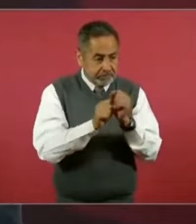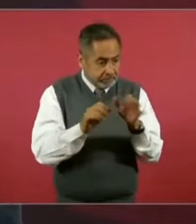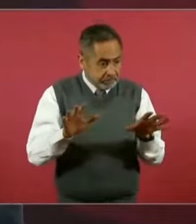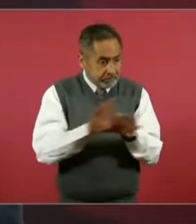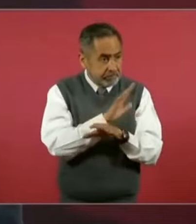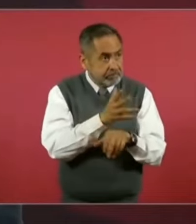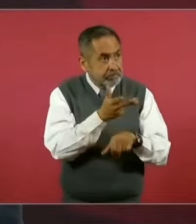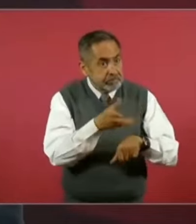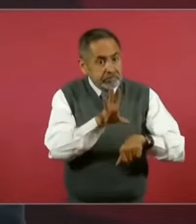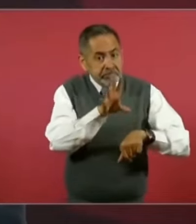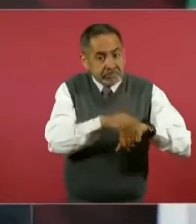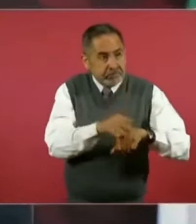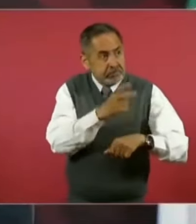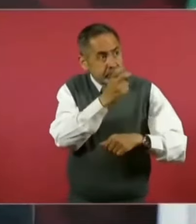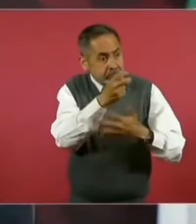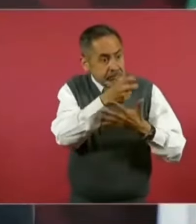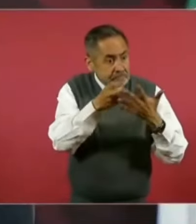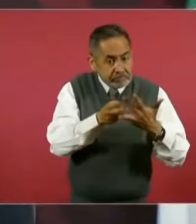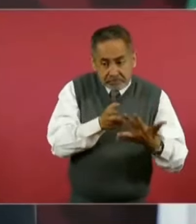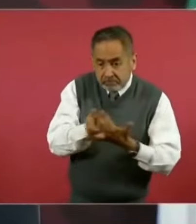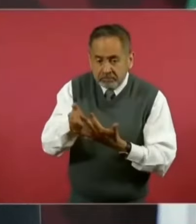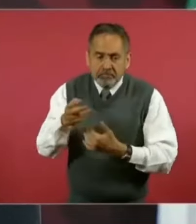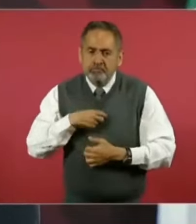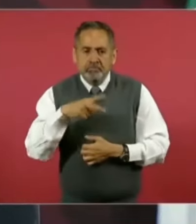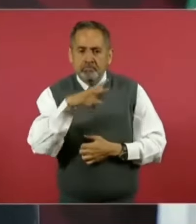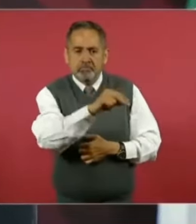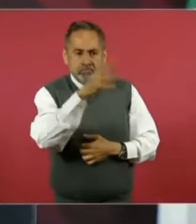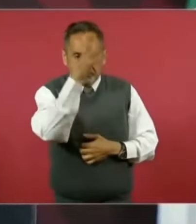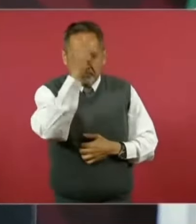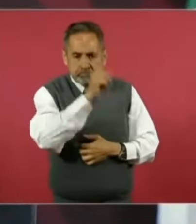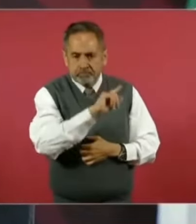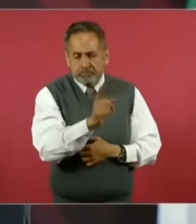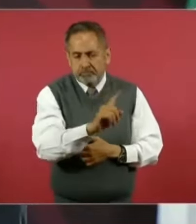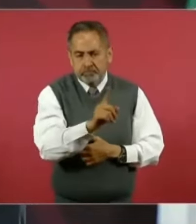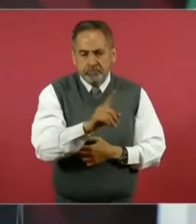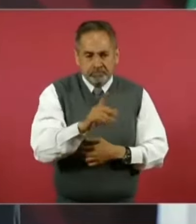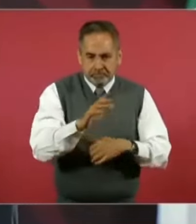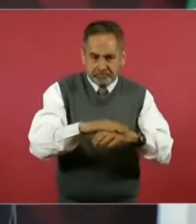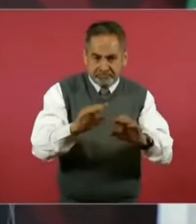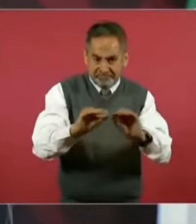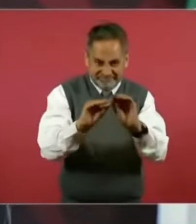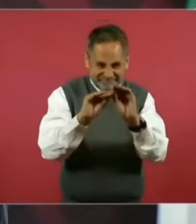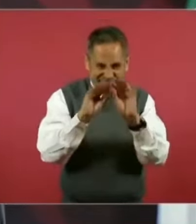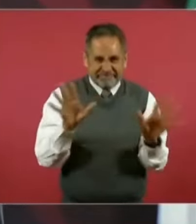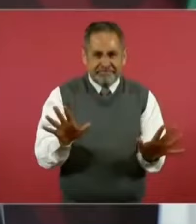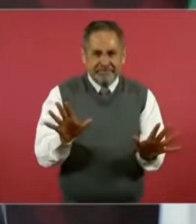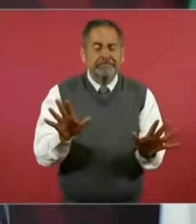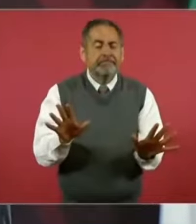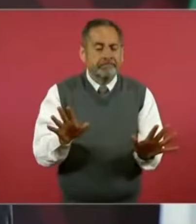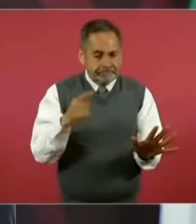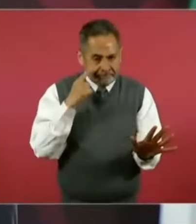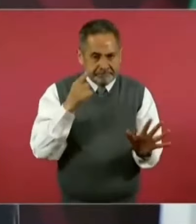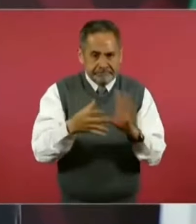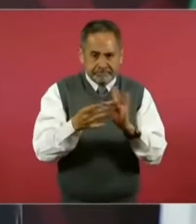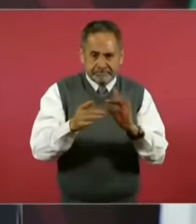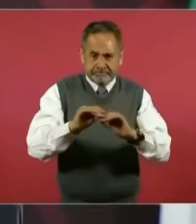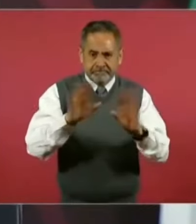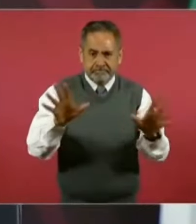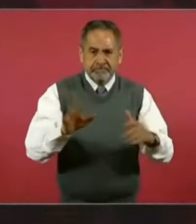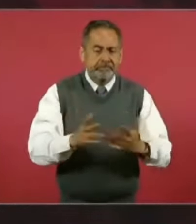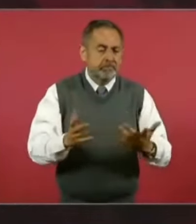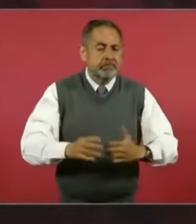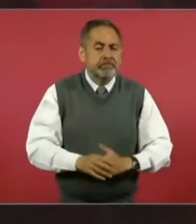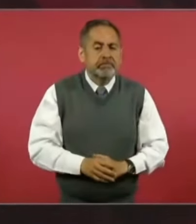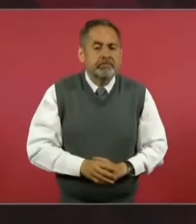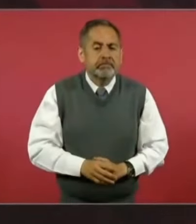con esas características, para que quede completamente claro. Y como